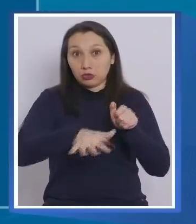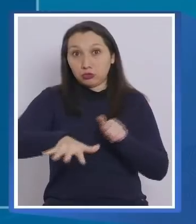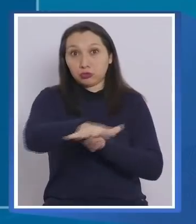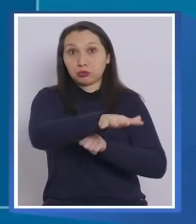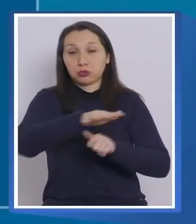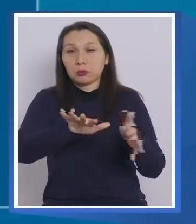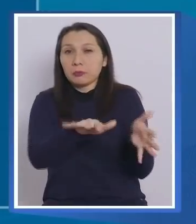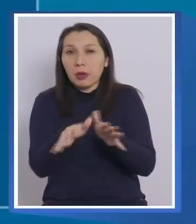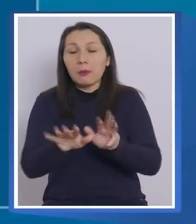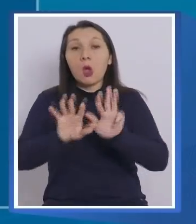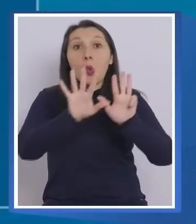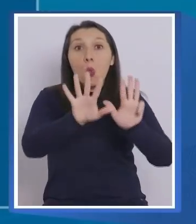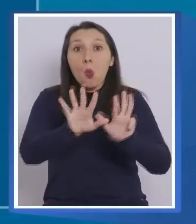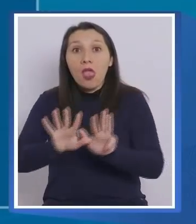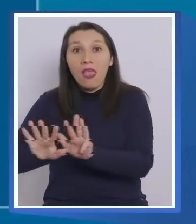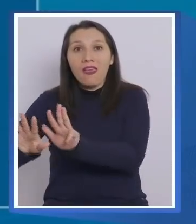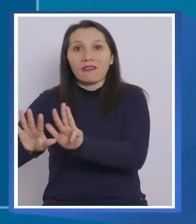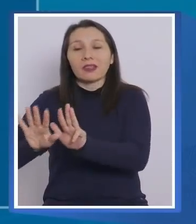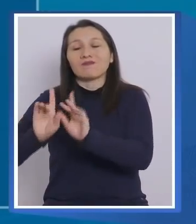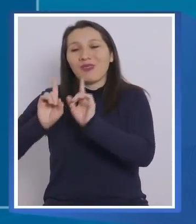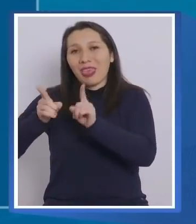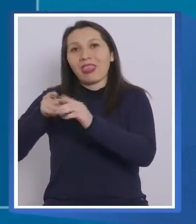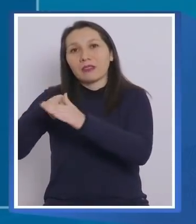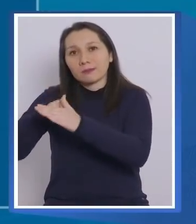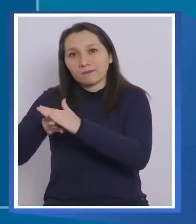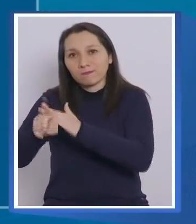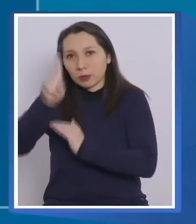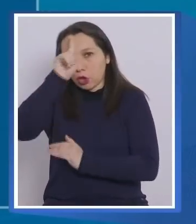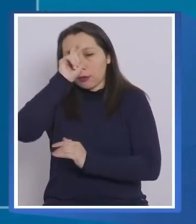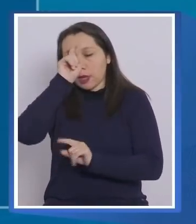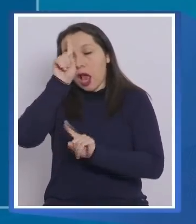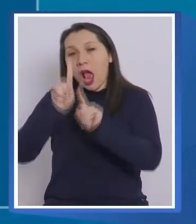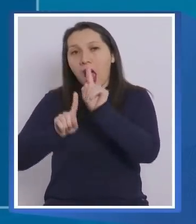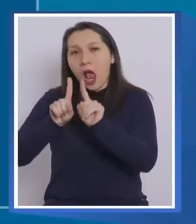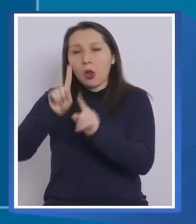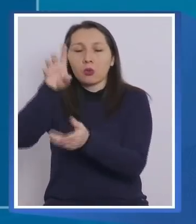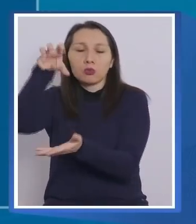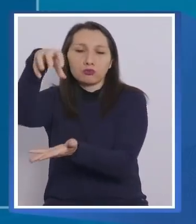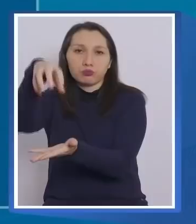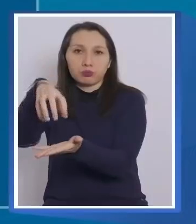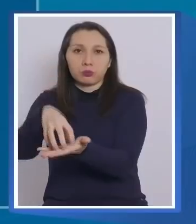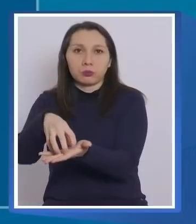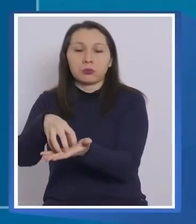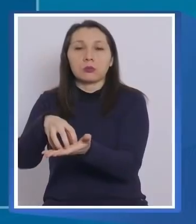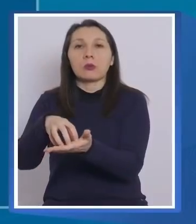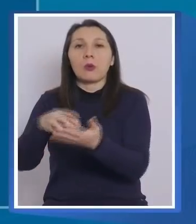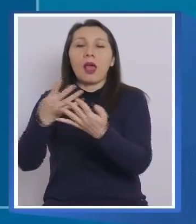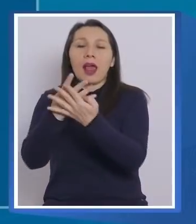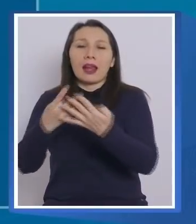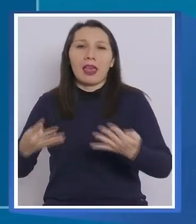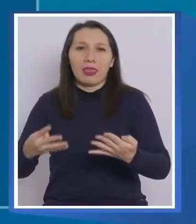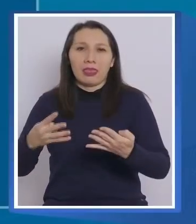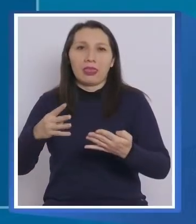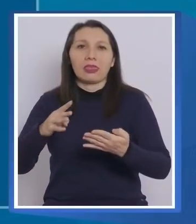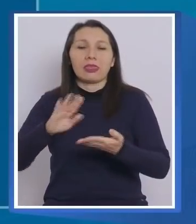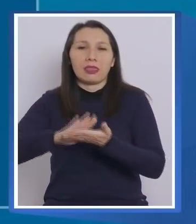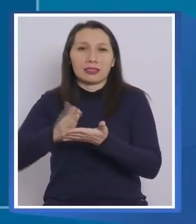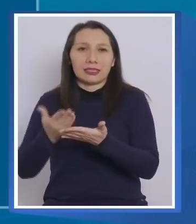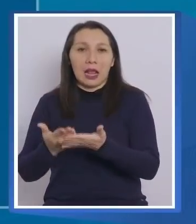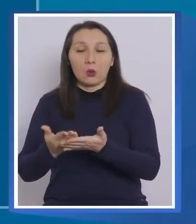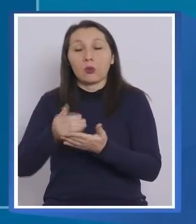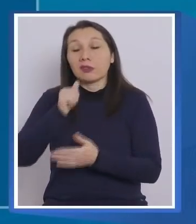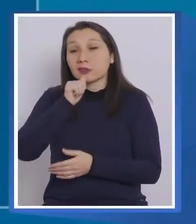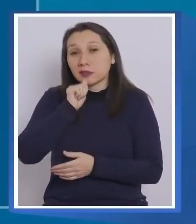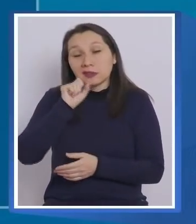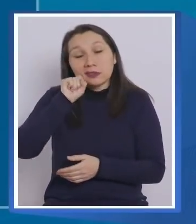aproximadamente 9 han requerido ser hospitalizadas en alguno de los establecimientos de la red íntegra de salud, lo que